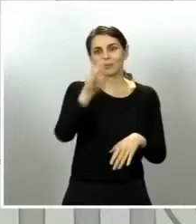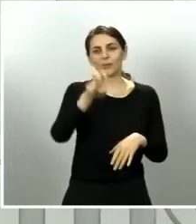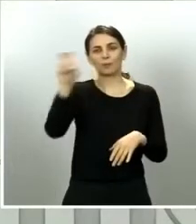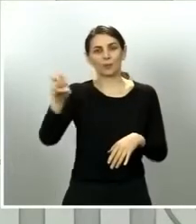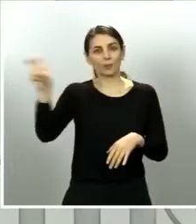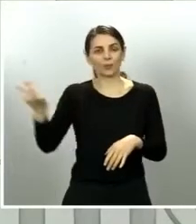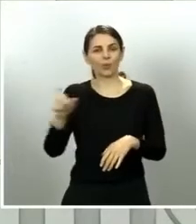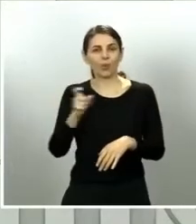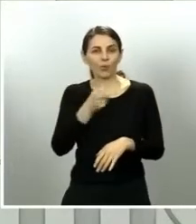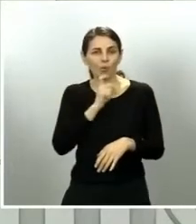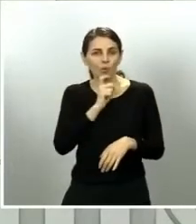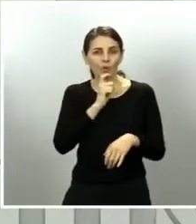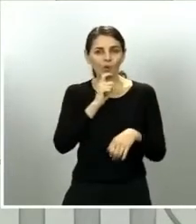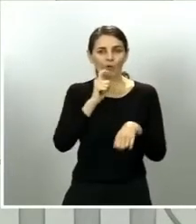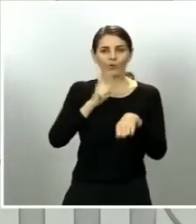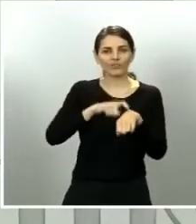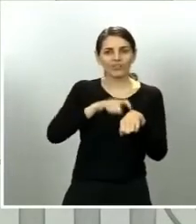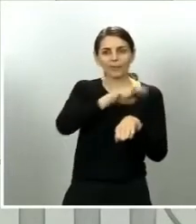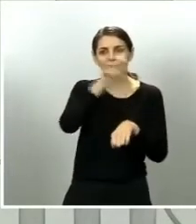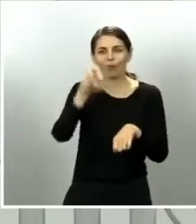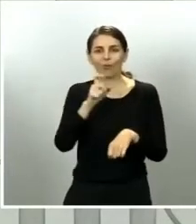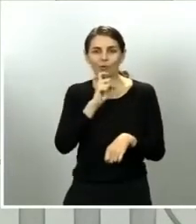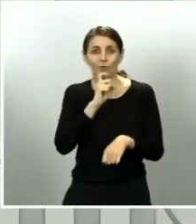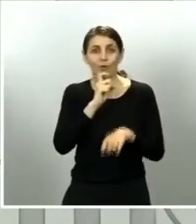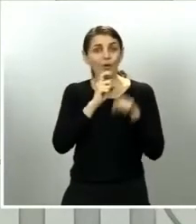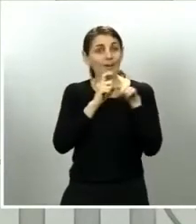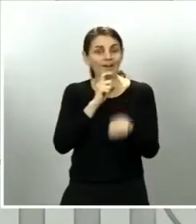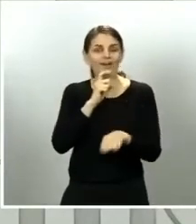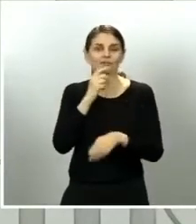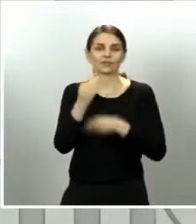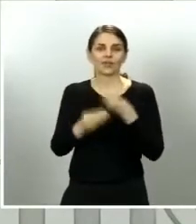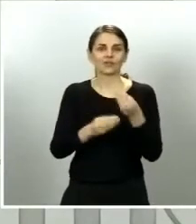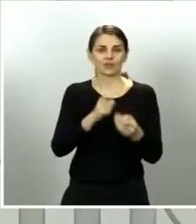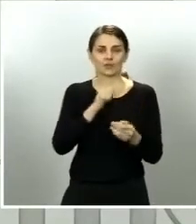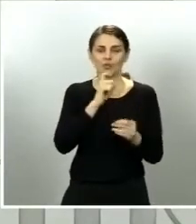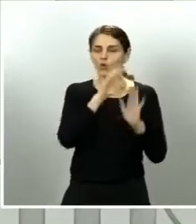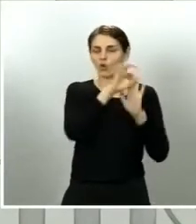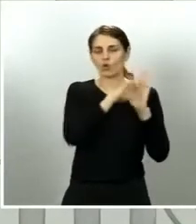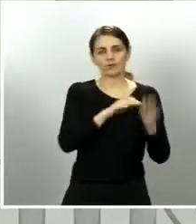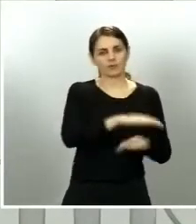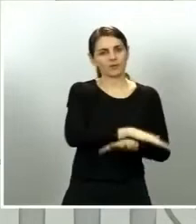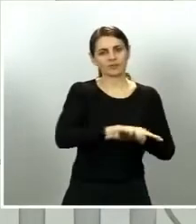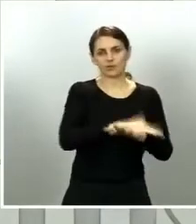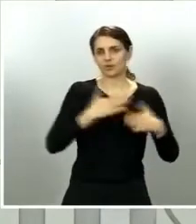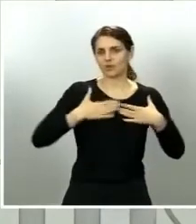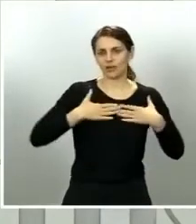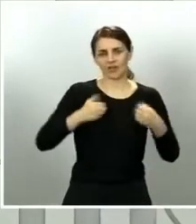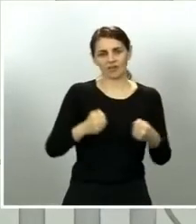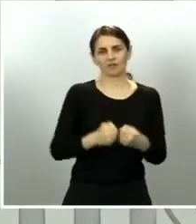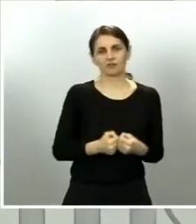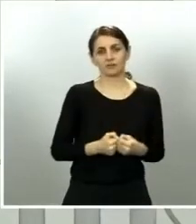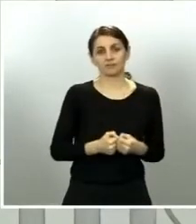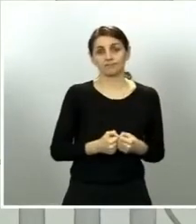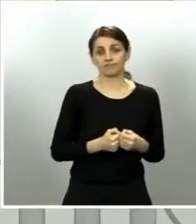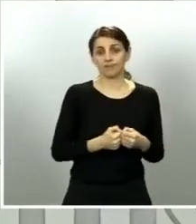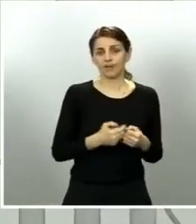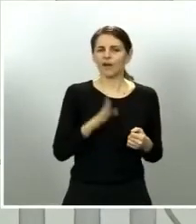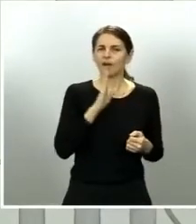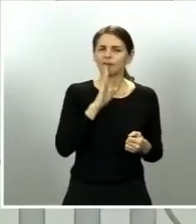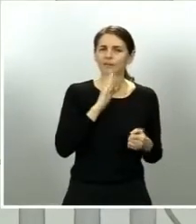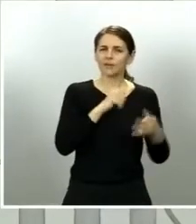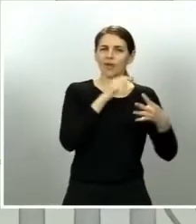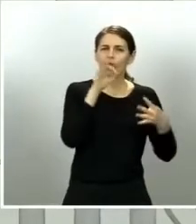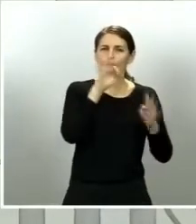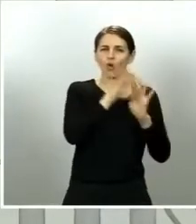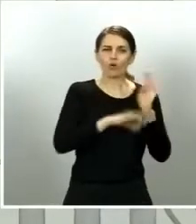tiempos esto va a ser mediante una orden del Ministerio de Sanidad como ya he explicado hay órdenes asociadas a las distintas fases y evoluciones